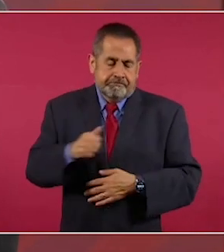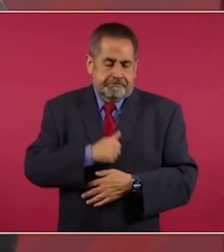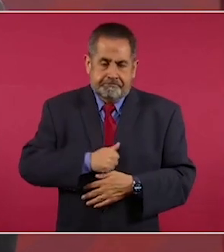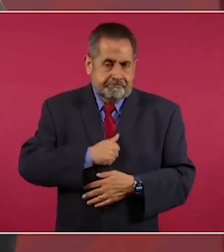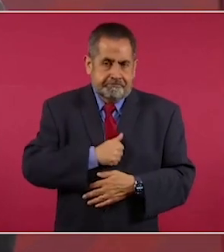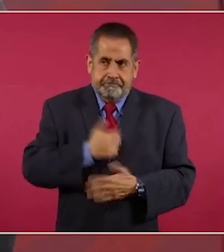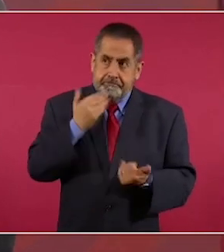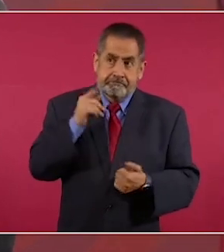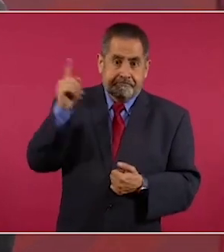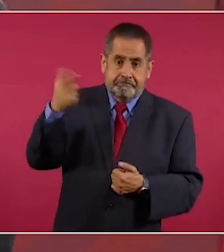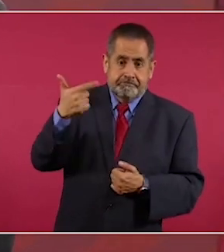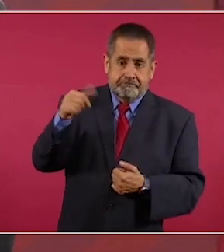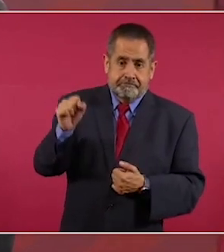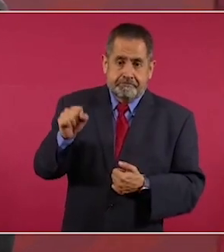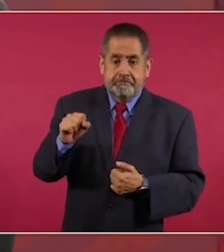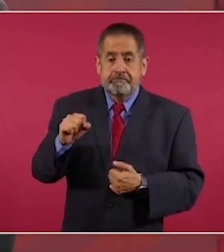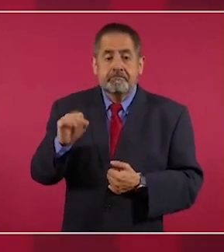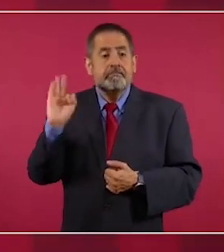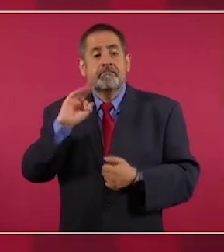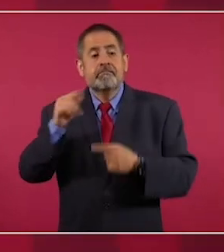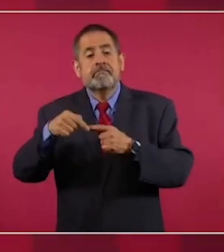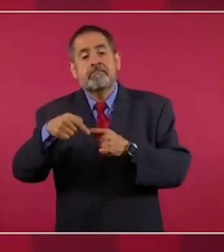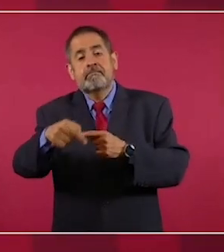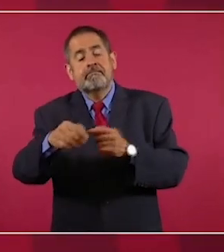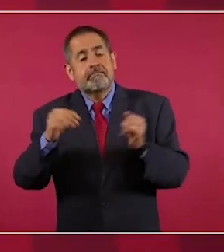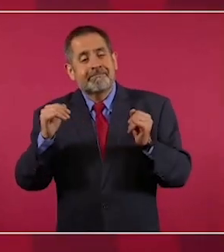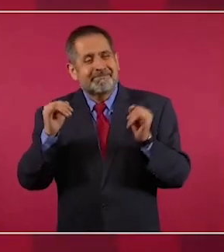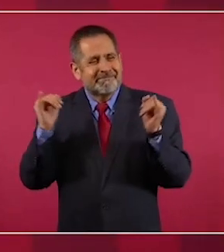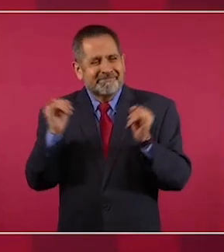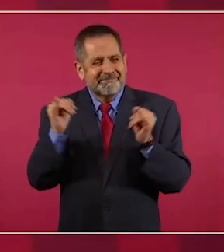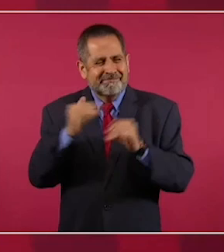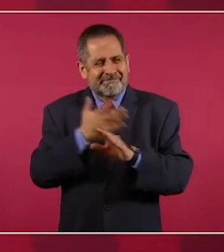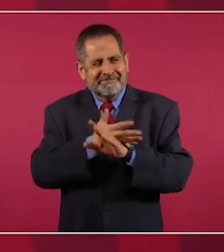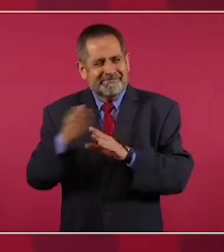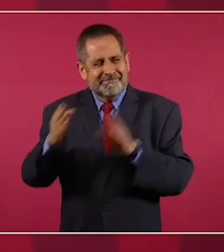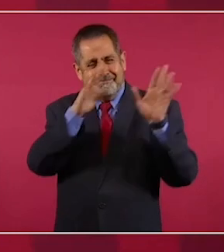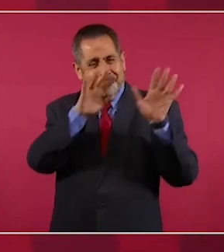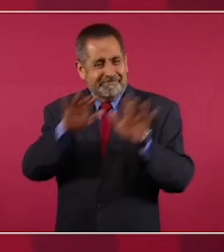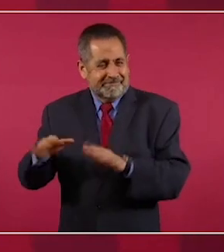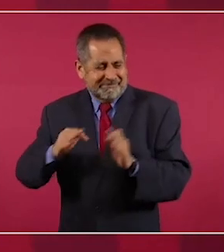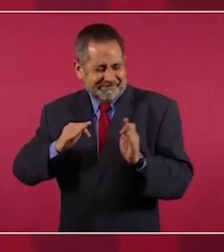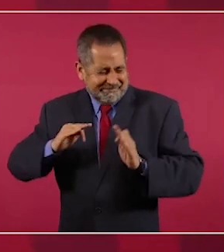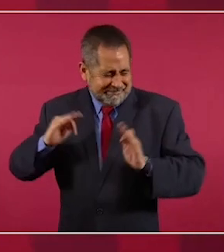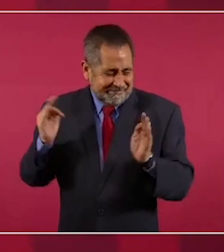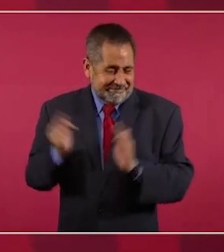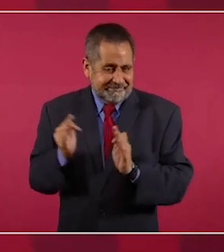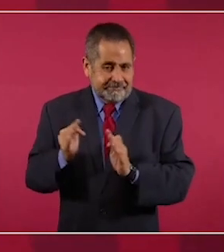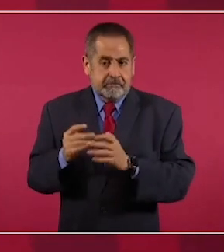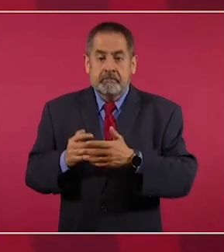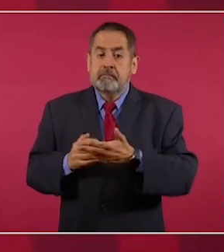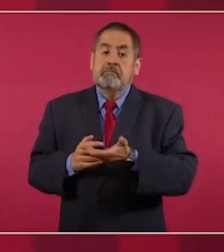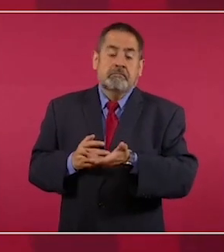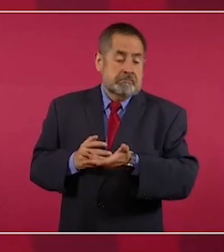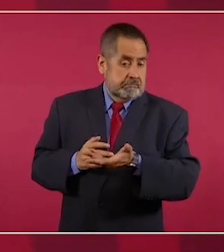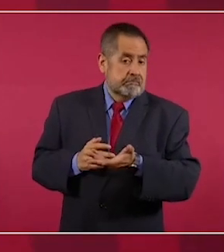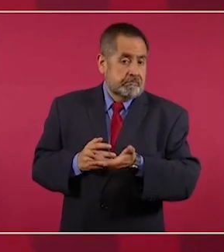en invierno, muchos, muchos, muchos